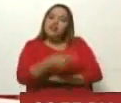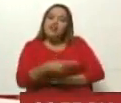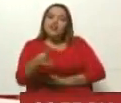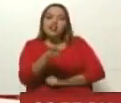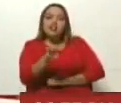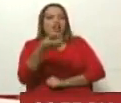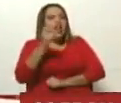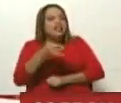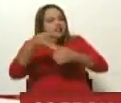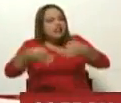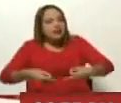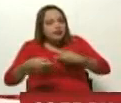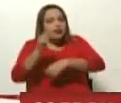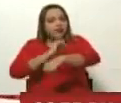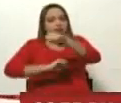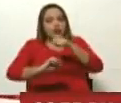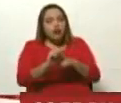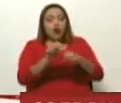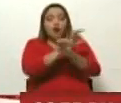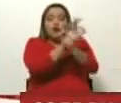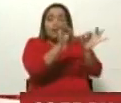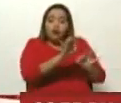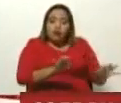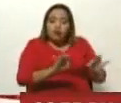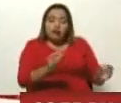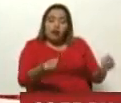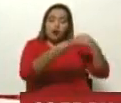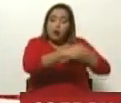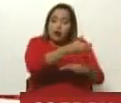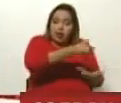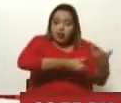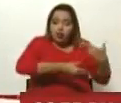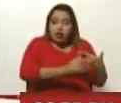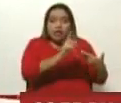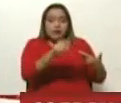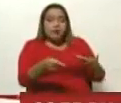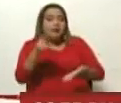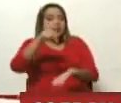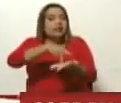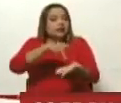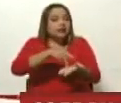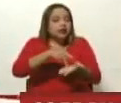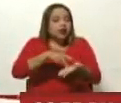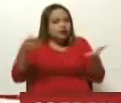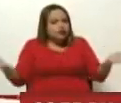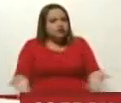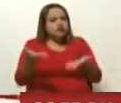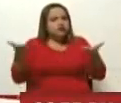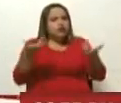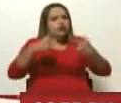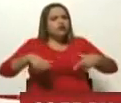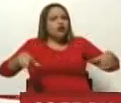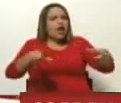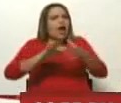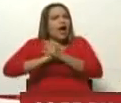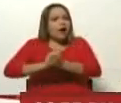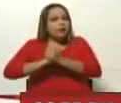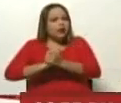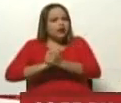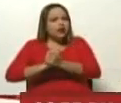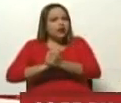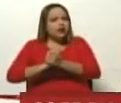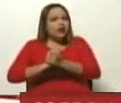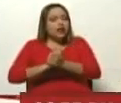lo está defendiendo, tanto en mecanismos como la negociación, como en la participación y fomento de espacios, como los amigos de la